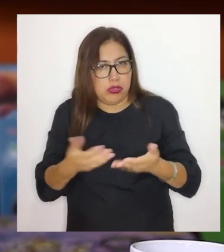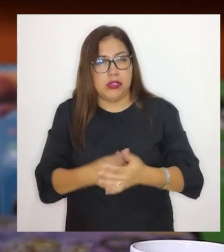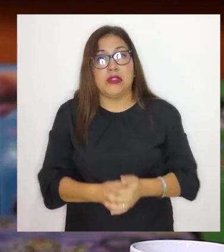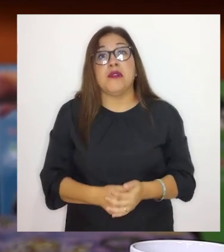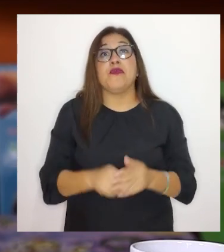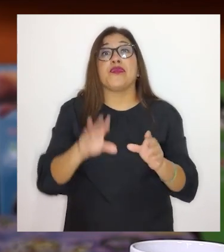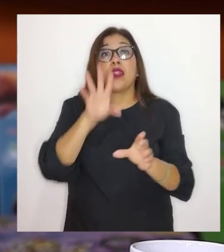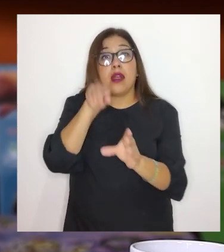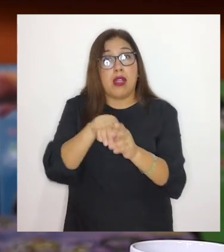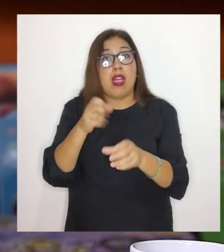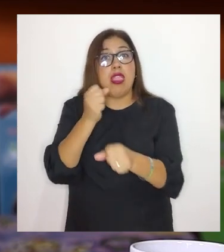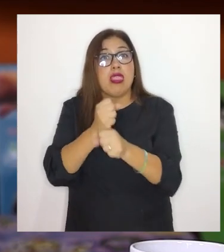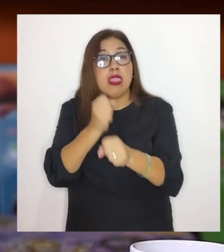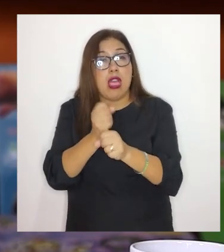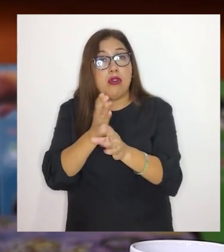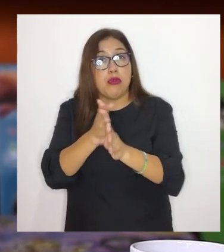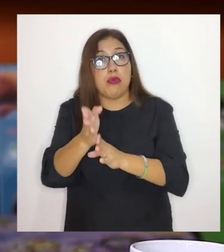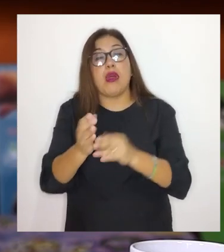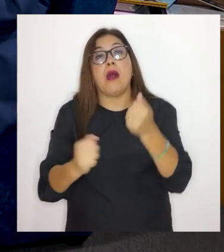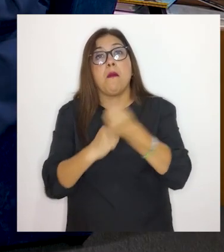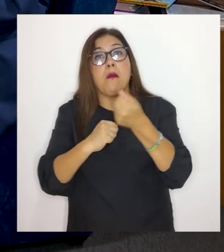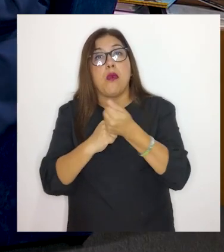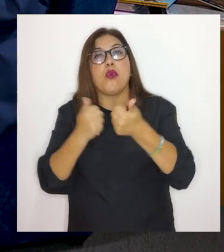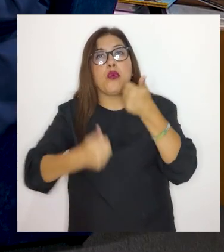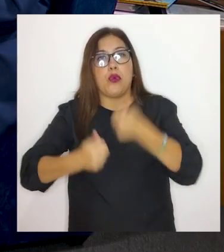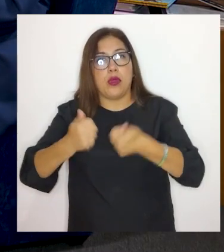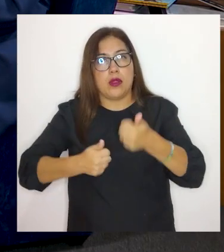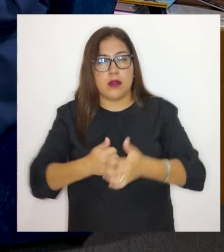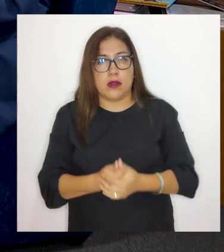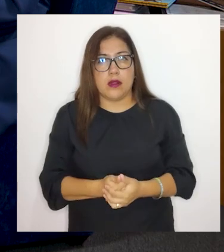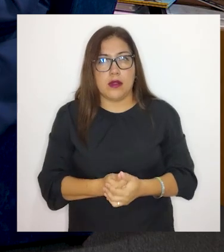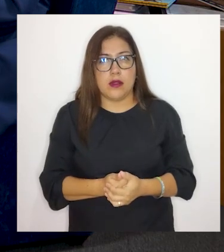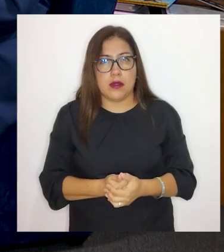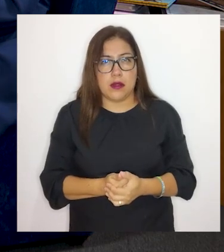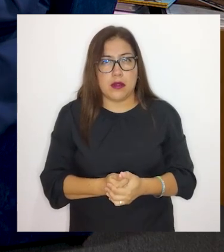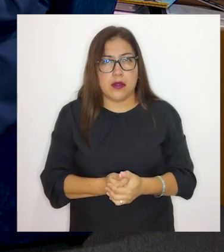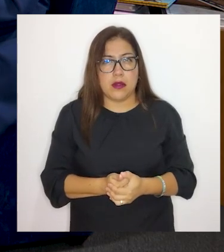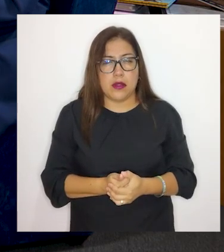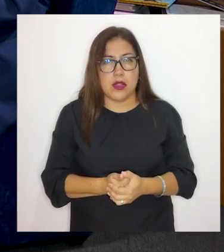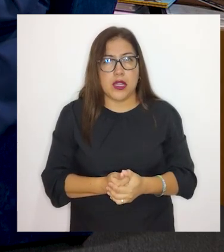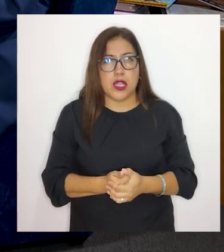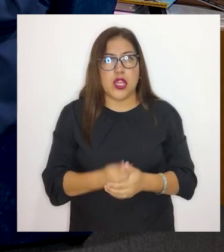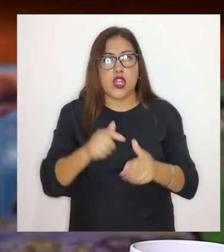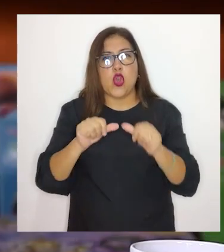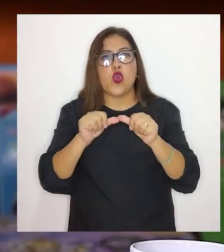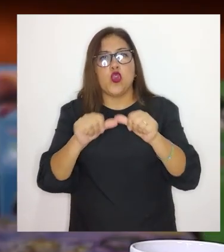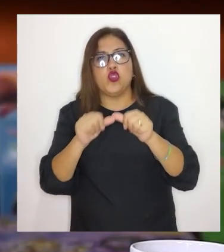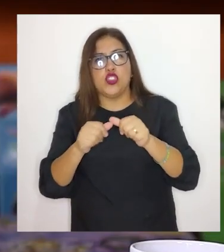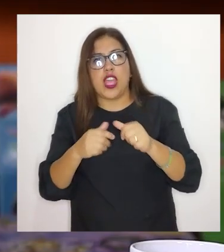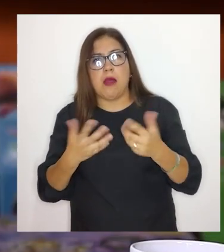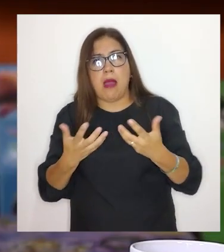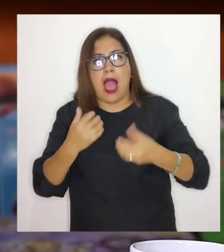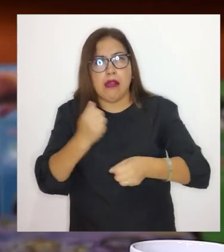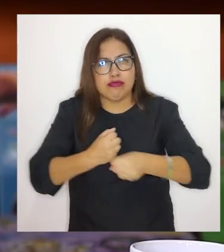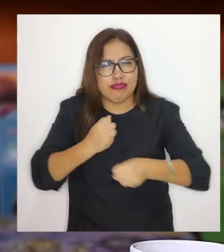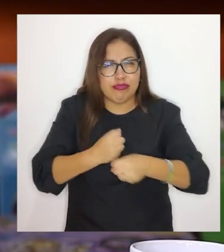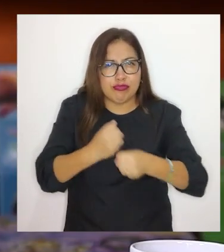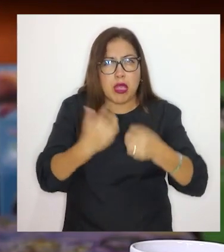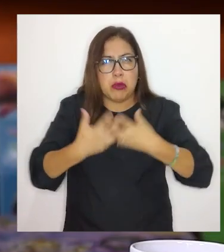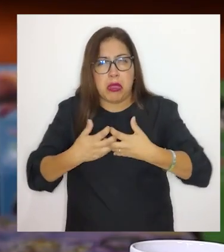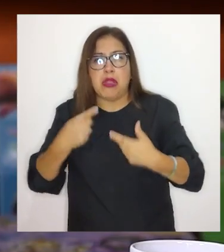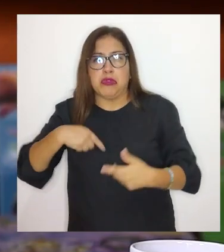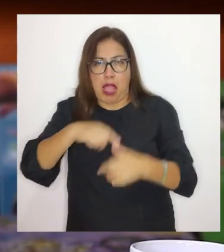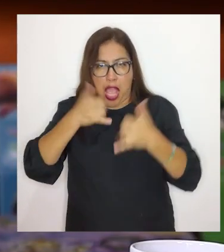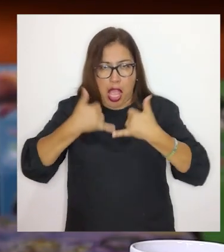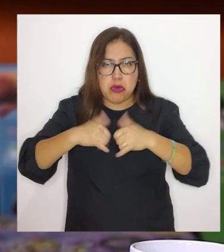otra línea de trabajo dentro del acompañamiento, que es el de Contigo Productivo, que estamos en